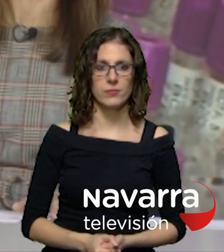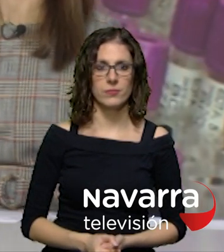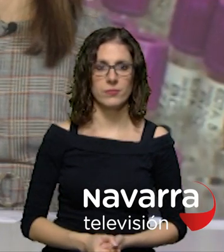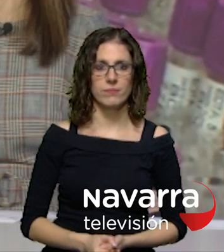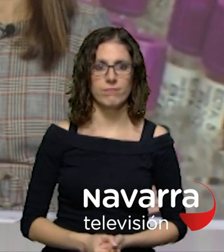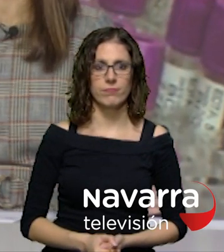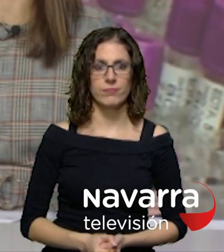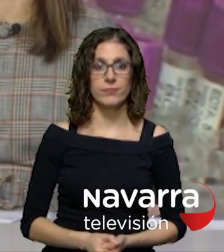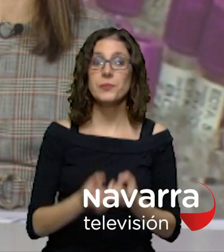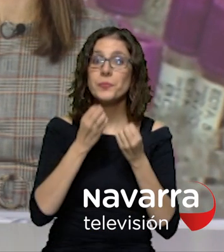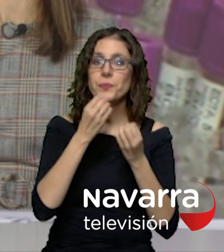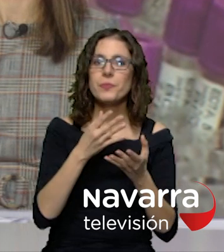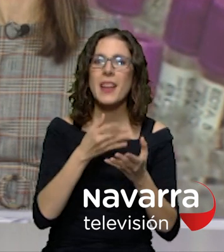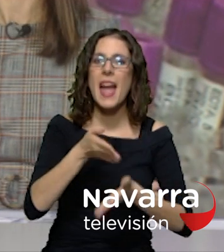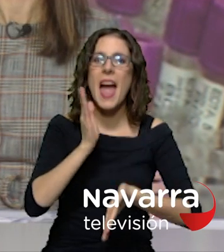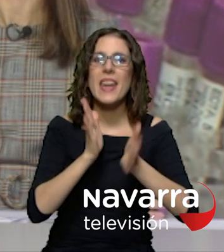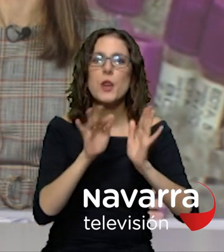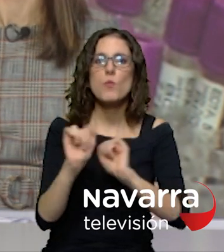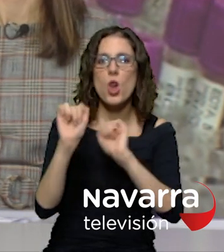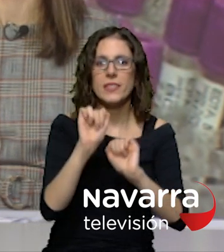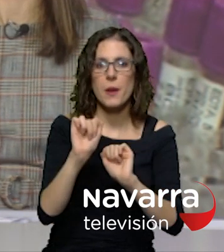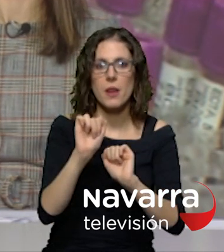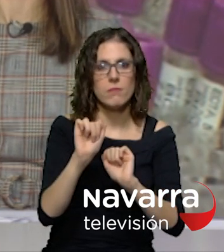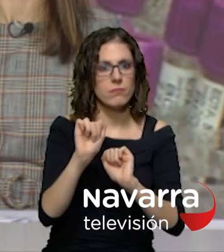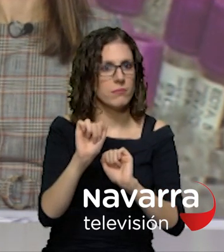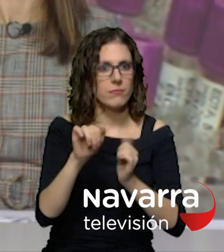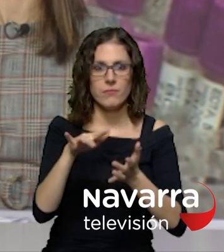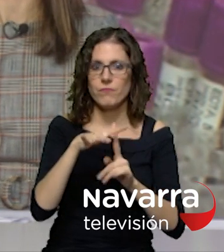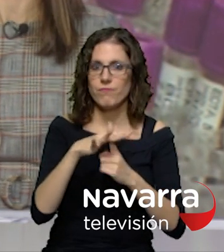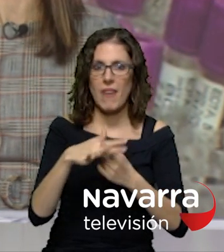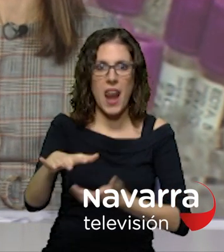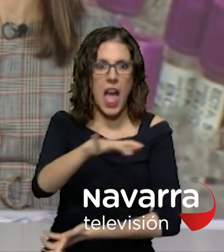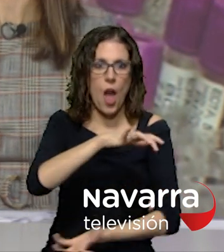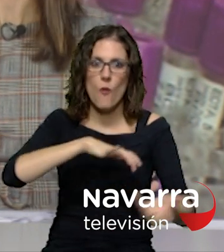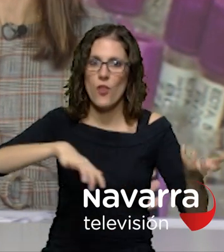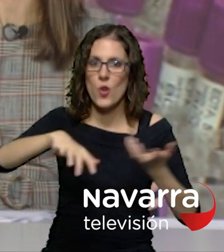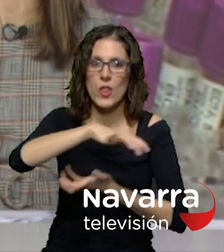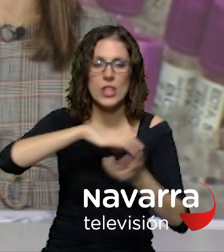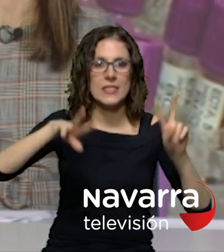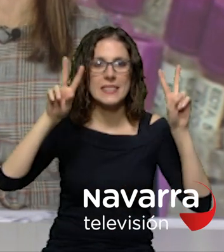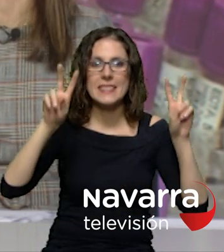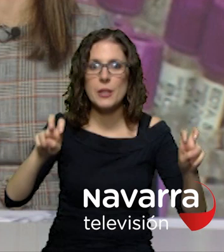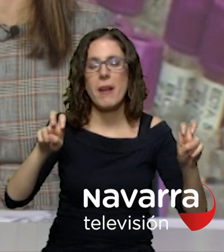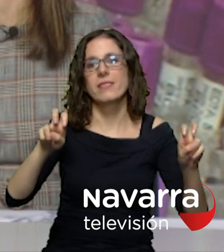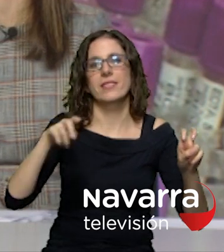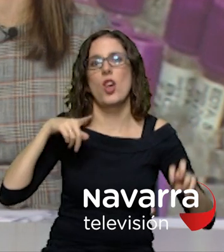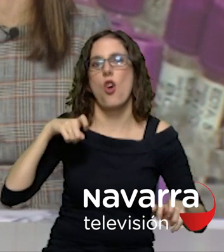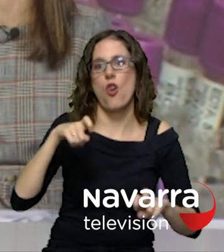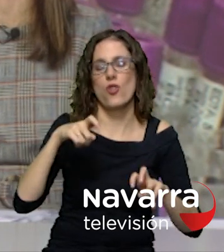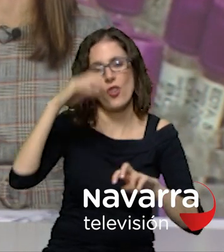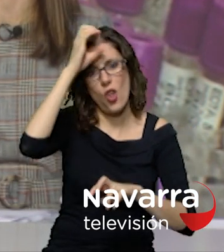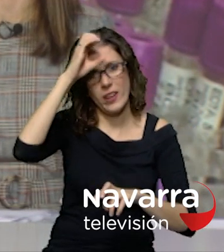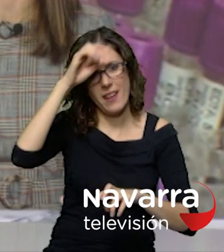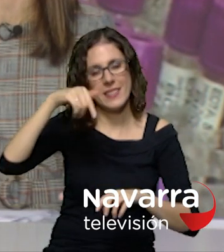bueno y la inmunoterapia ha supuesto una revolución en el campo de la oncología y navarra ha tenido un papel destacado en el inicio de los